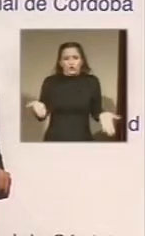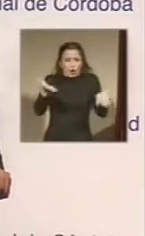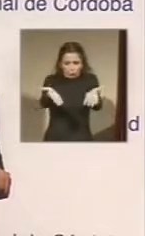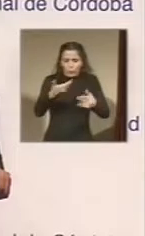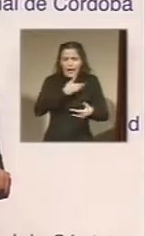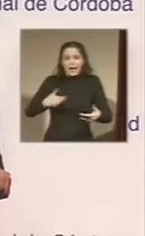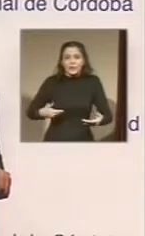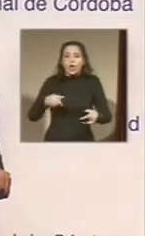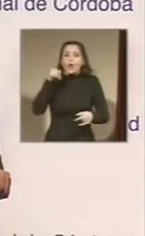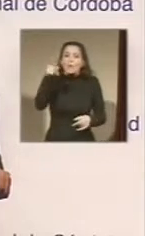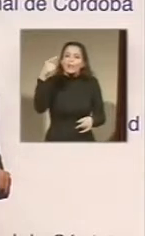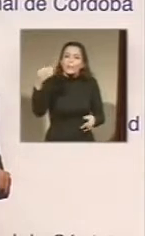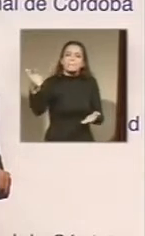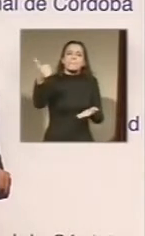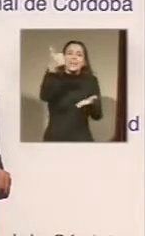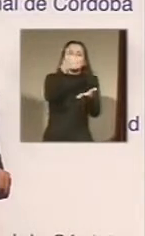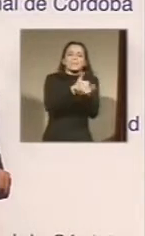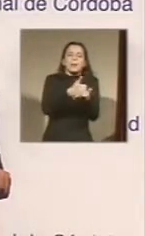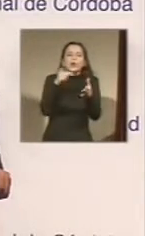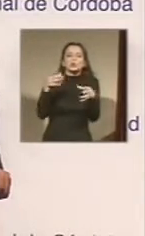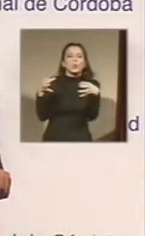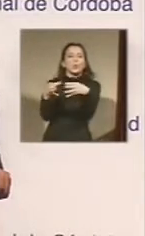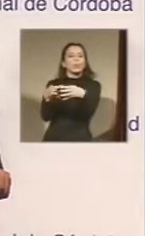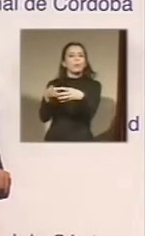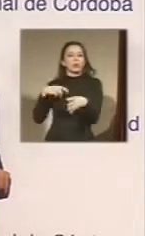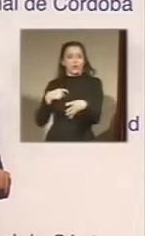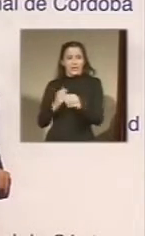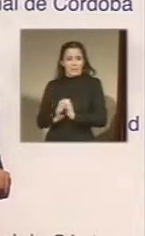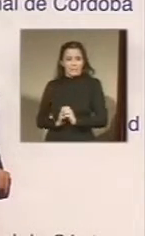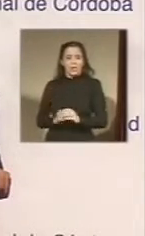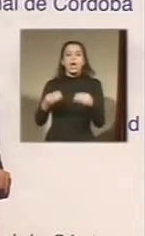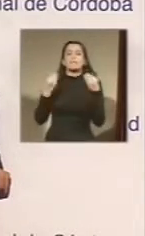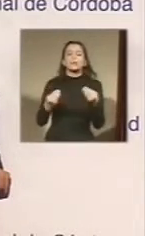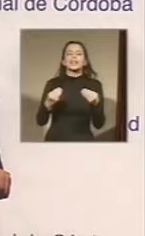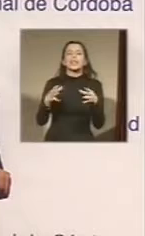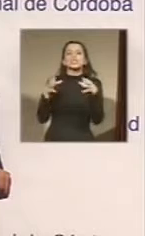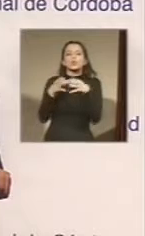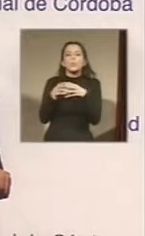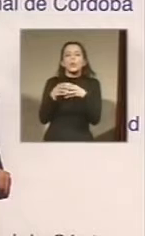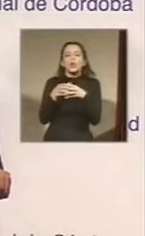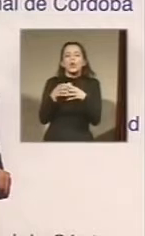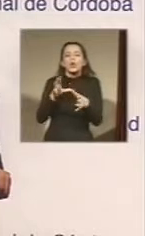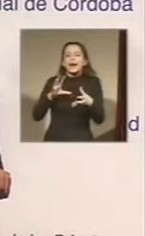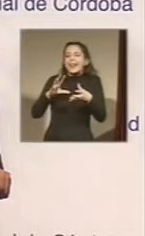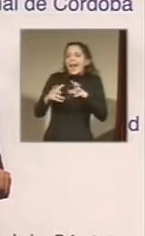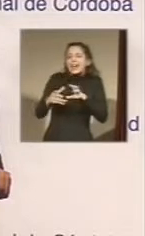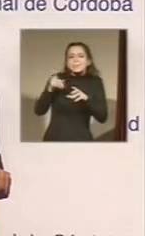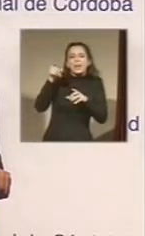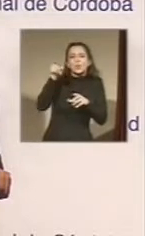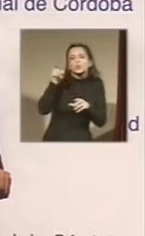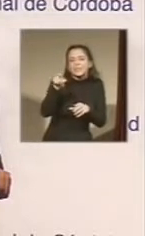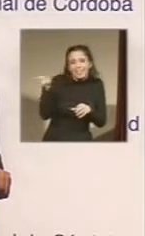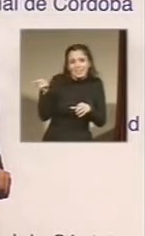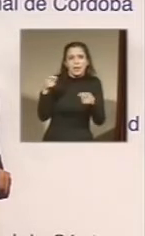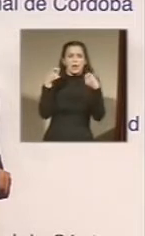con tu núcleo social porque los grupos los van a armar ustedes. Organizaciones mutuales,